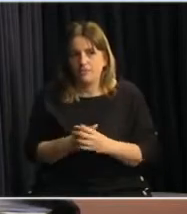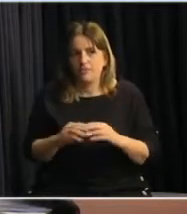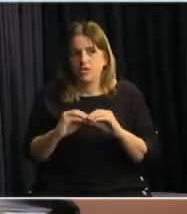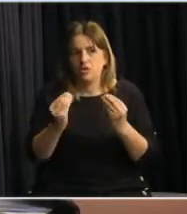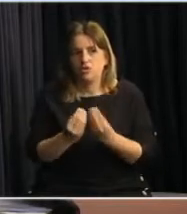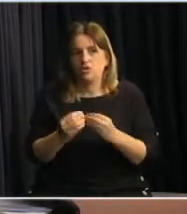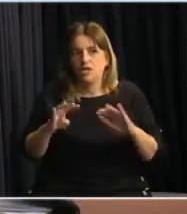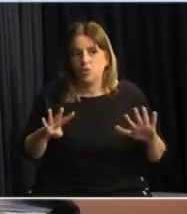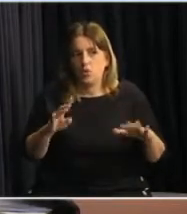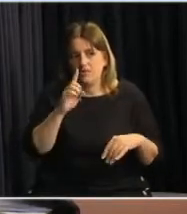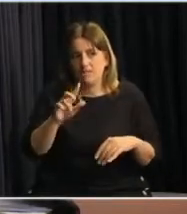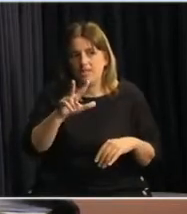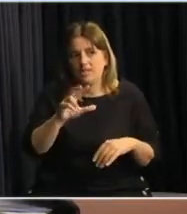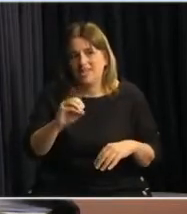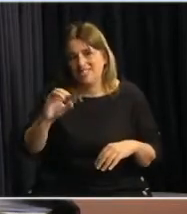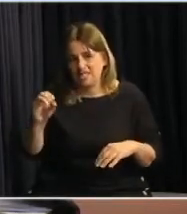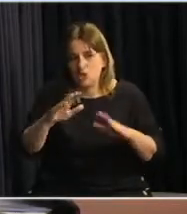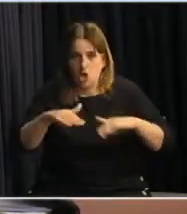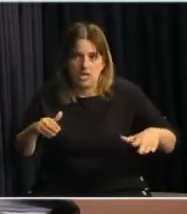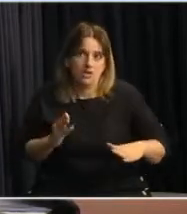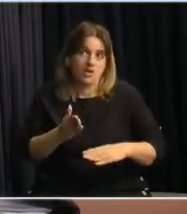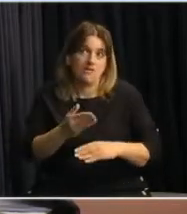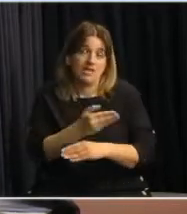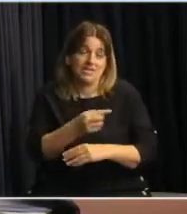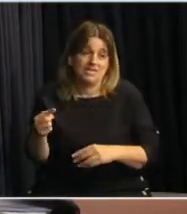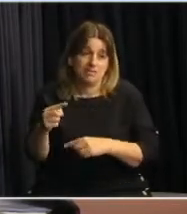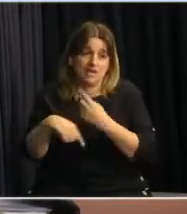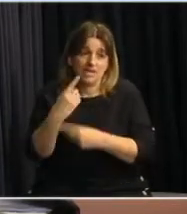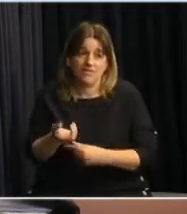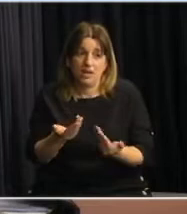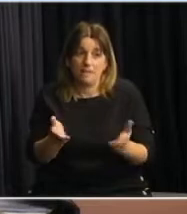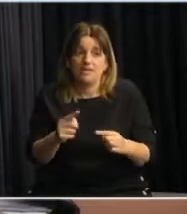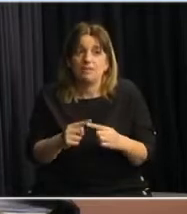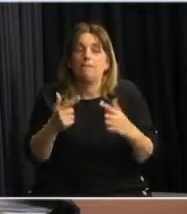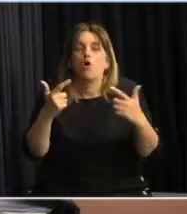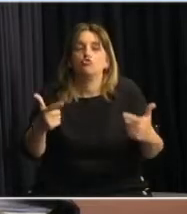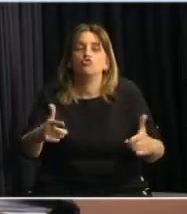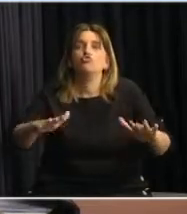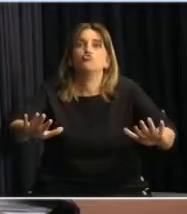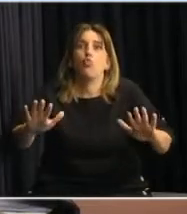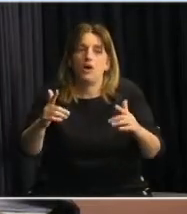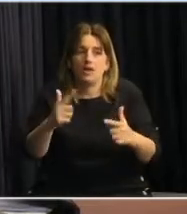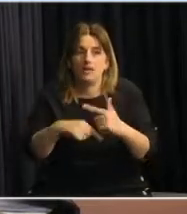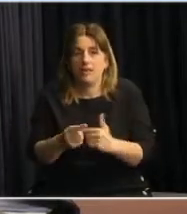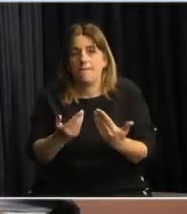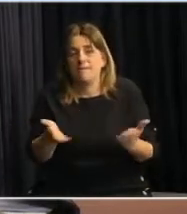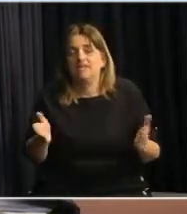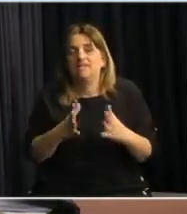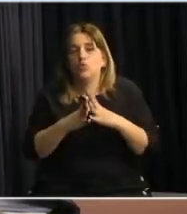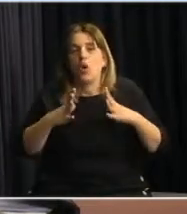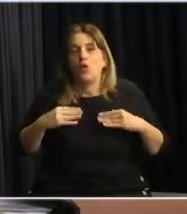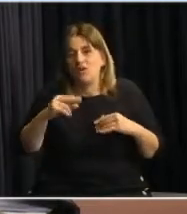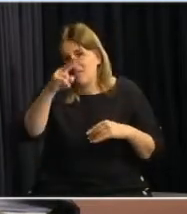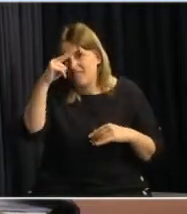.300 niños que van a comenzar la semana próxima, por suerte, en buena hora, las escuelas de verano,